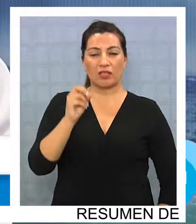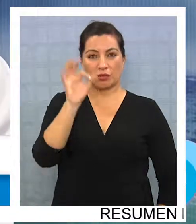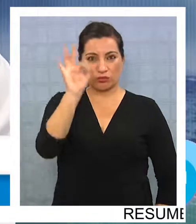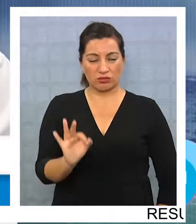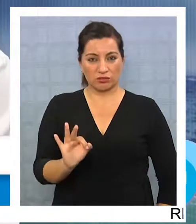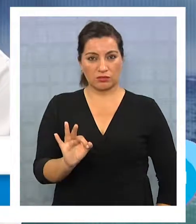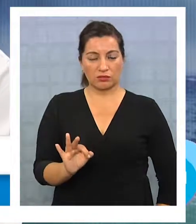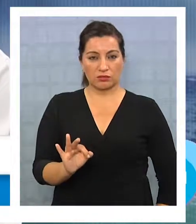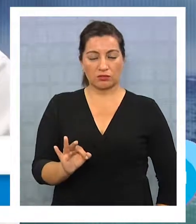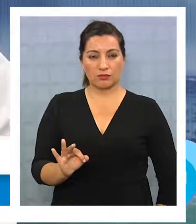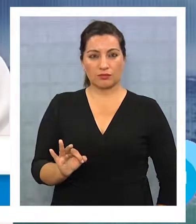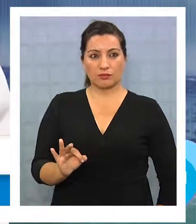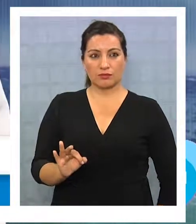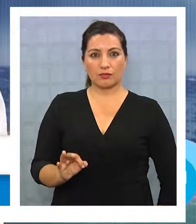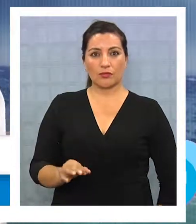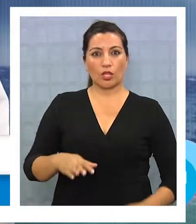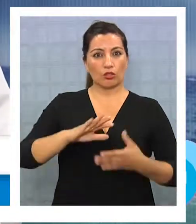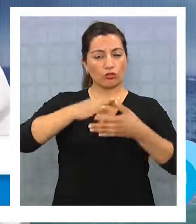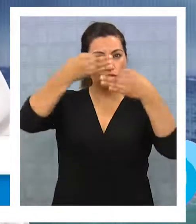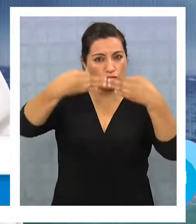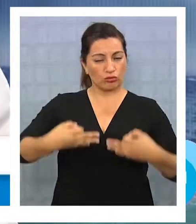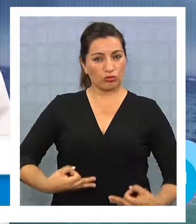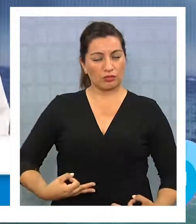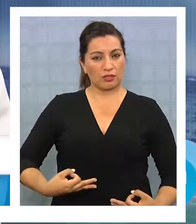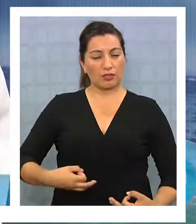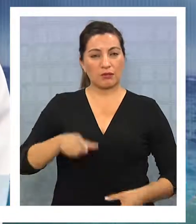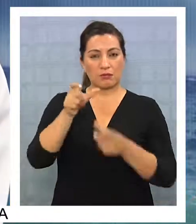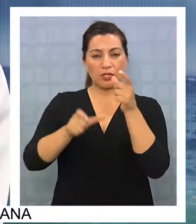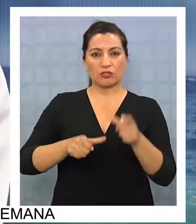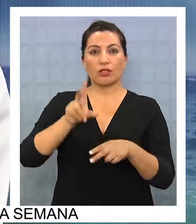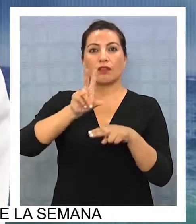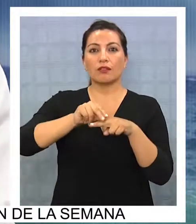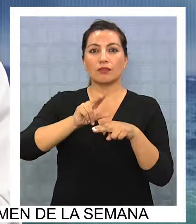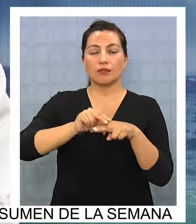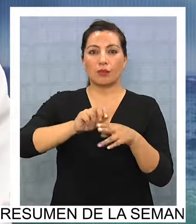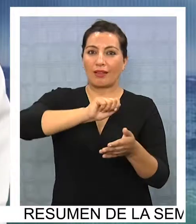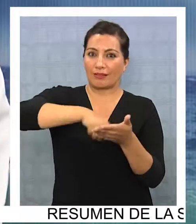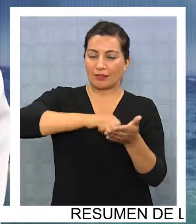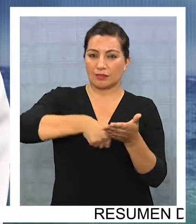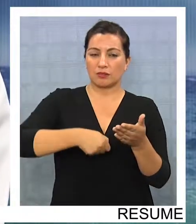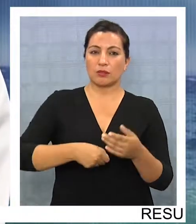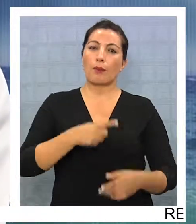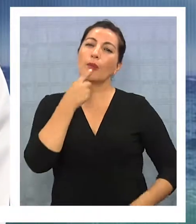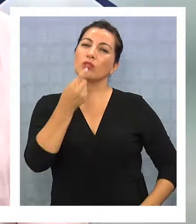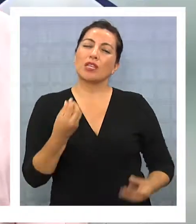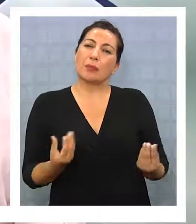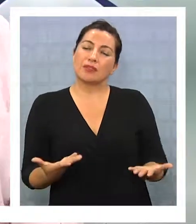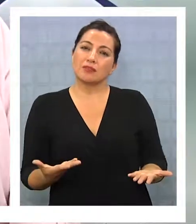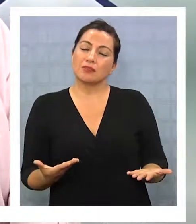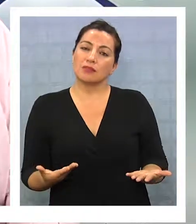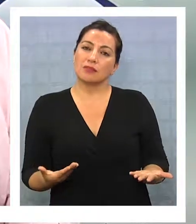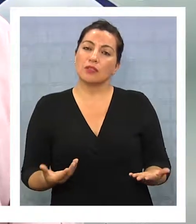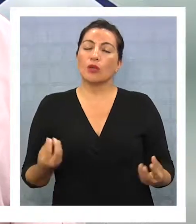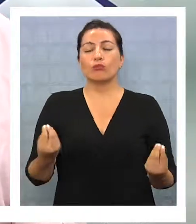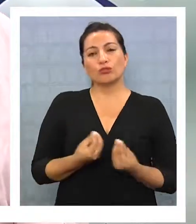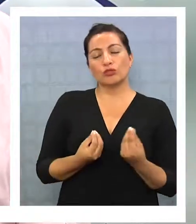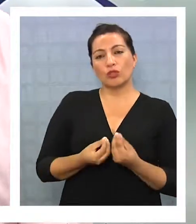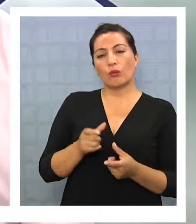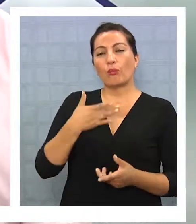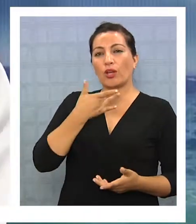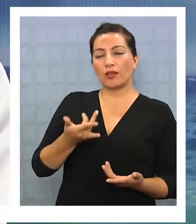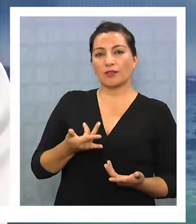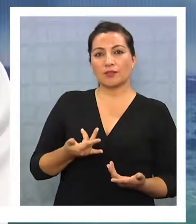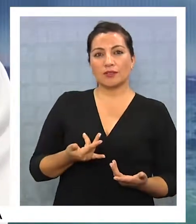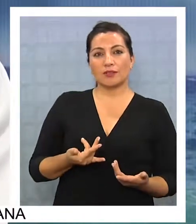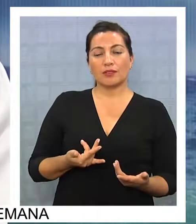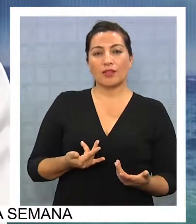siquiera a un 20% de la totalidad que comprenden a los antiguos militantes. ¿Por qué creen que pasa eso? Hay varios factores. Uno